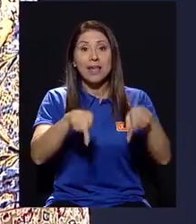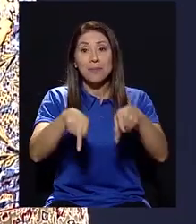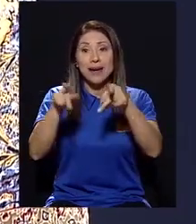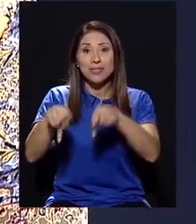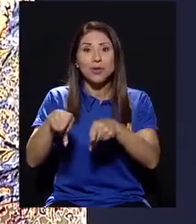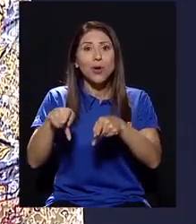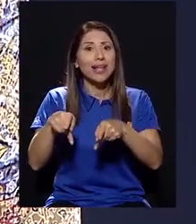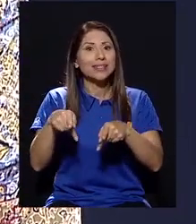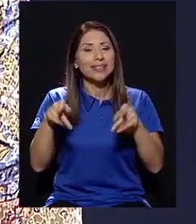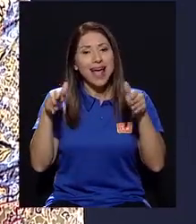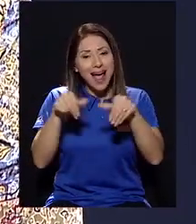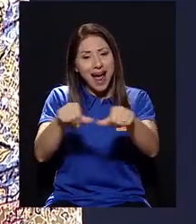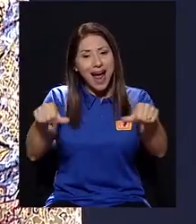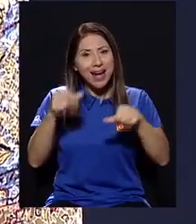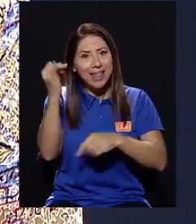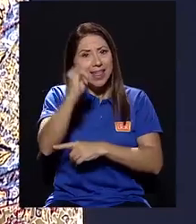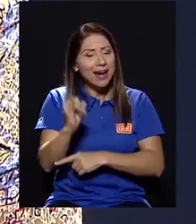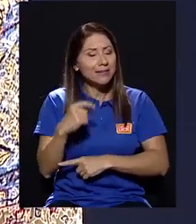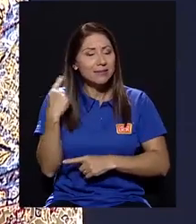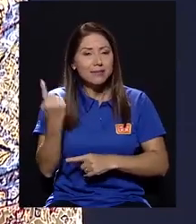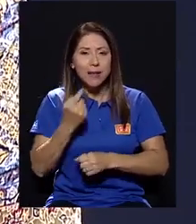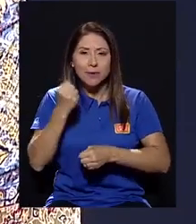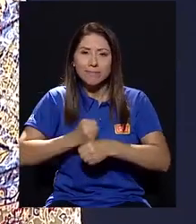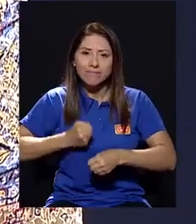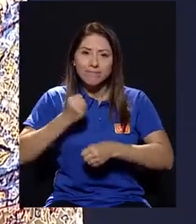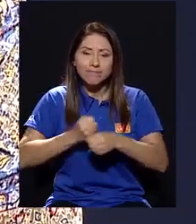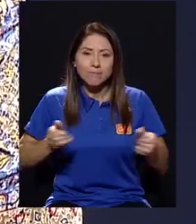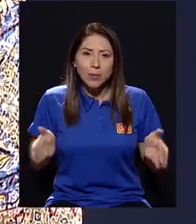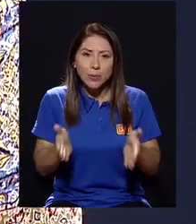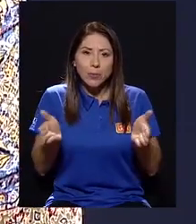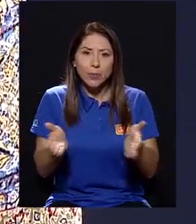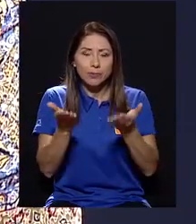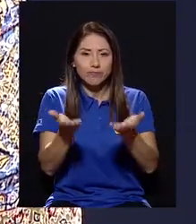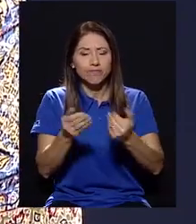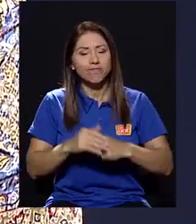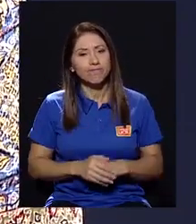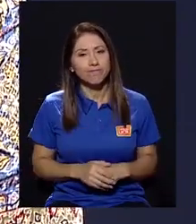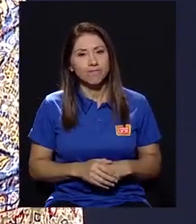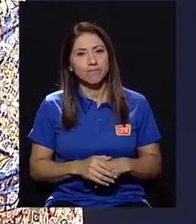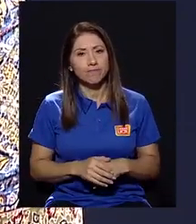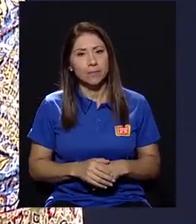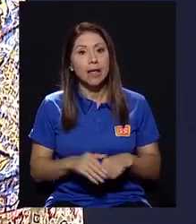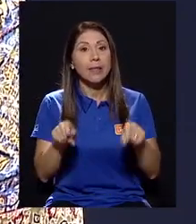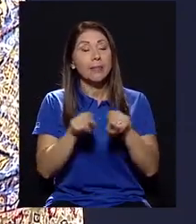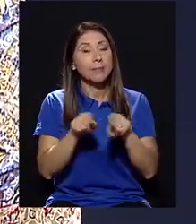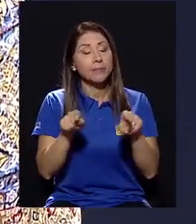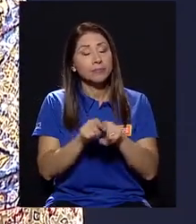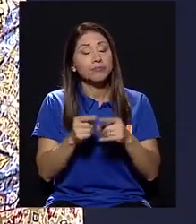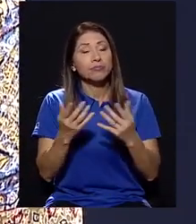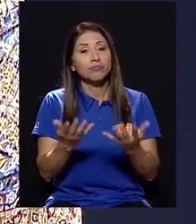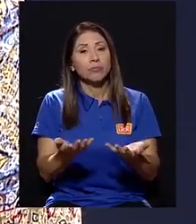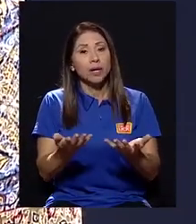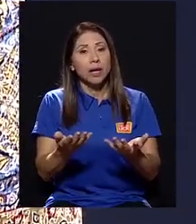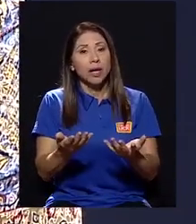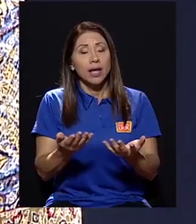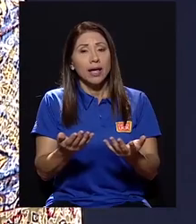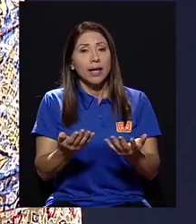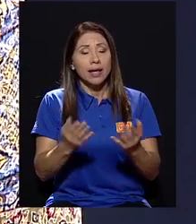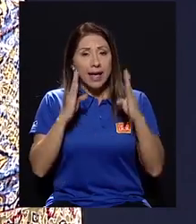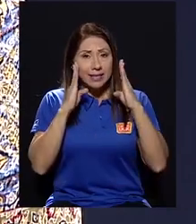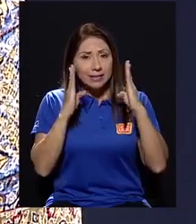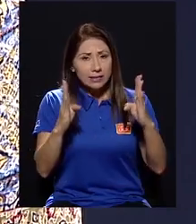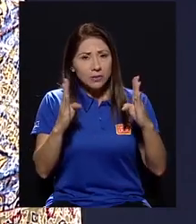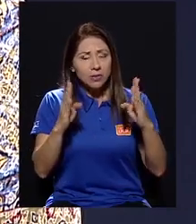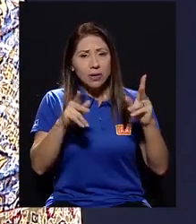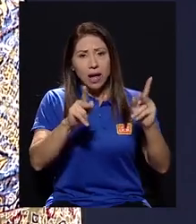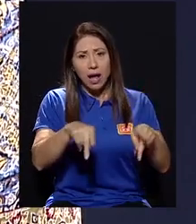en arte siempre estamos trabajando, impulsando estos aspectos. Luego, otro detalle importante también es